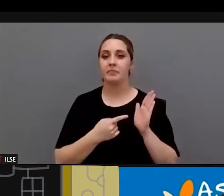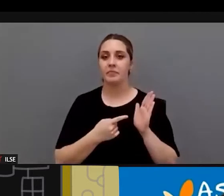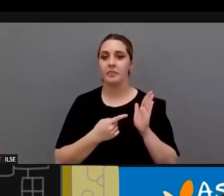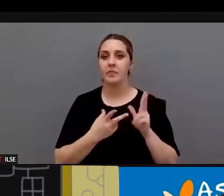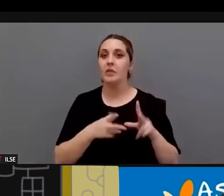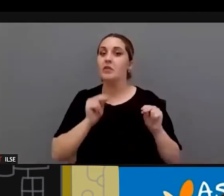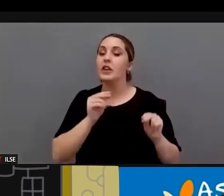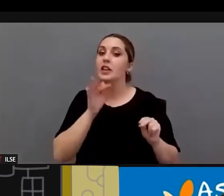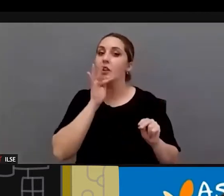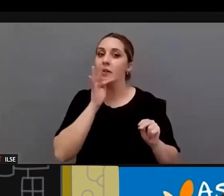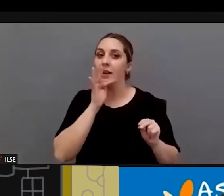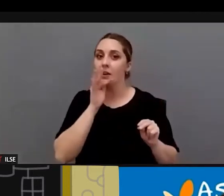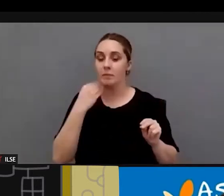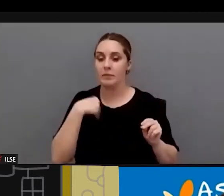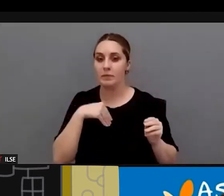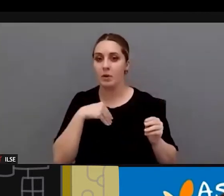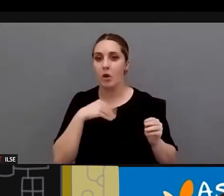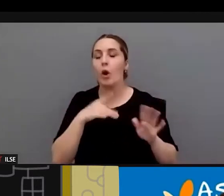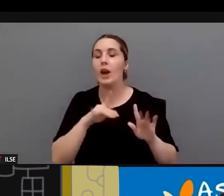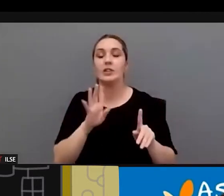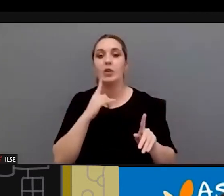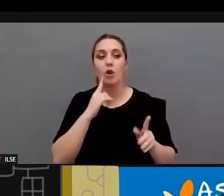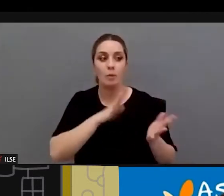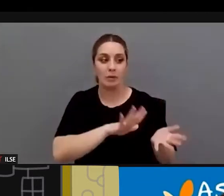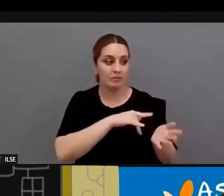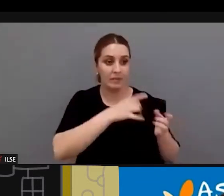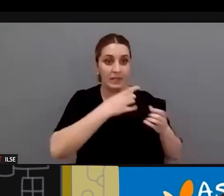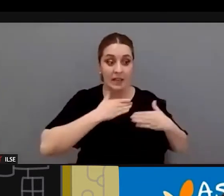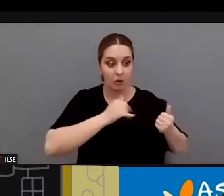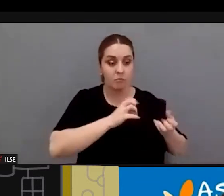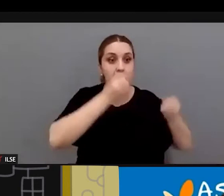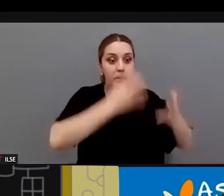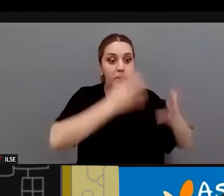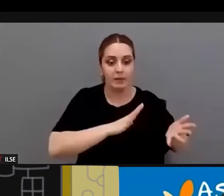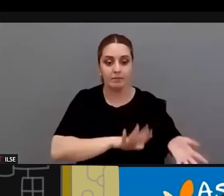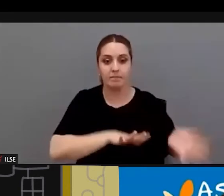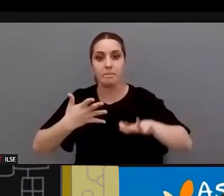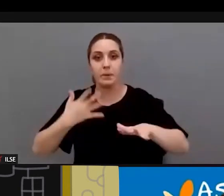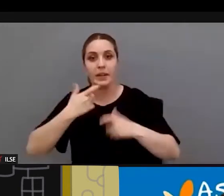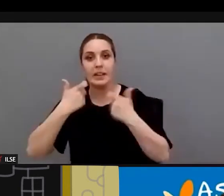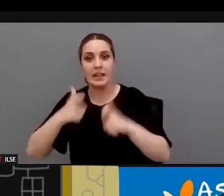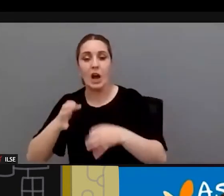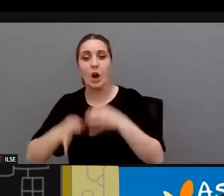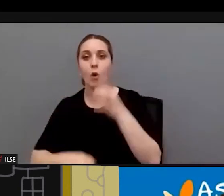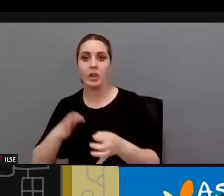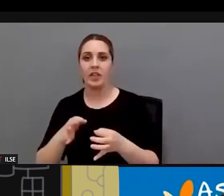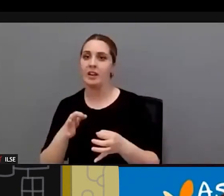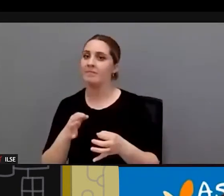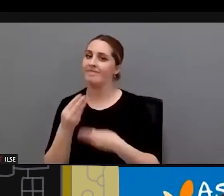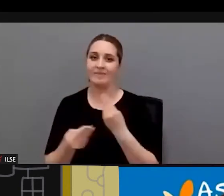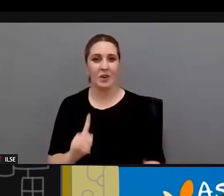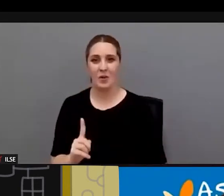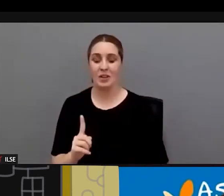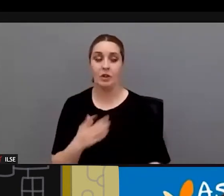en el sistema judicial de la misma manera que el sistema sanitario si ha ido más rápido con muchas dificultades es